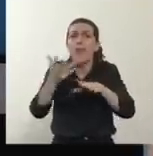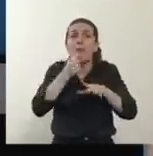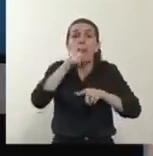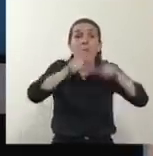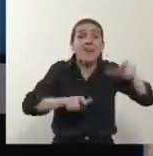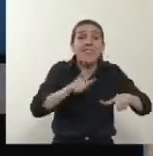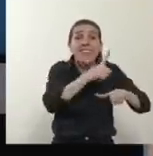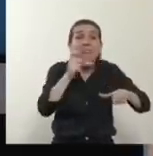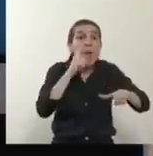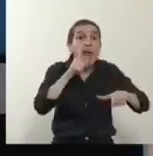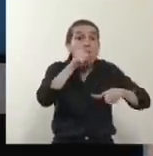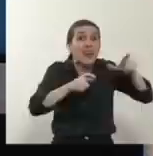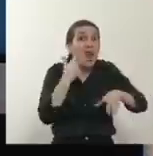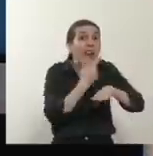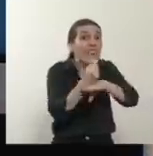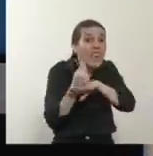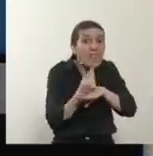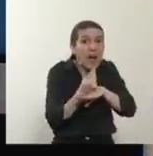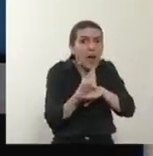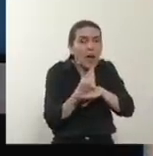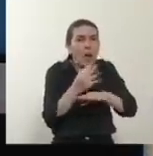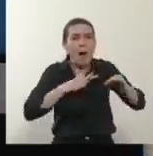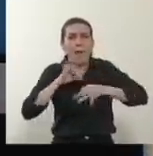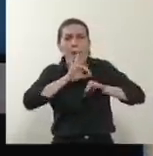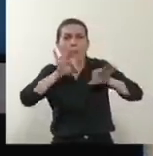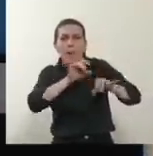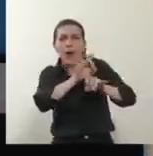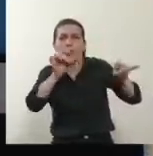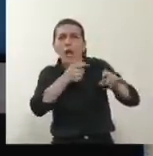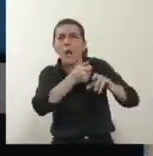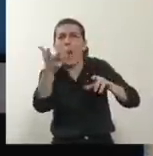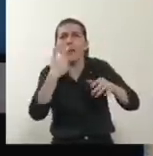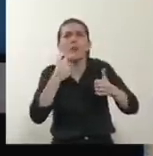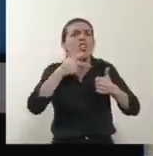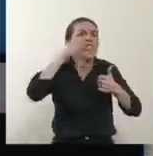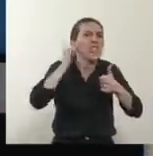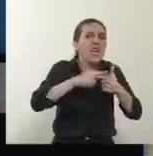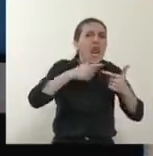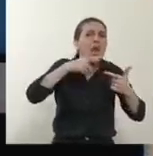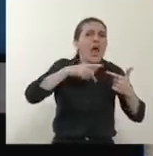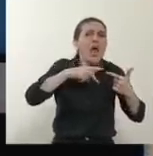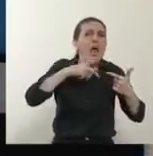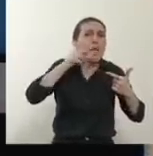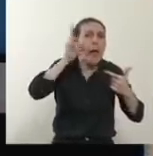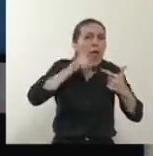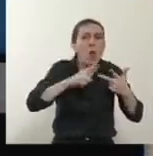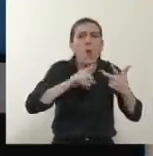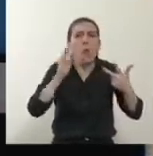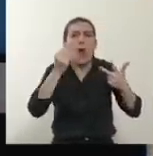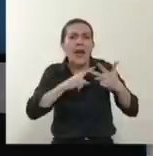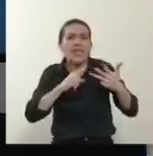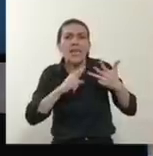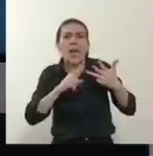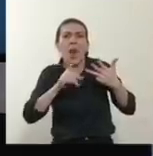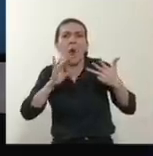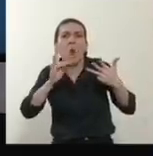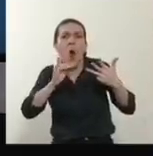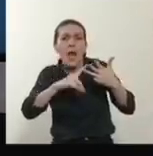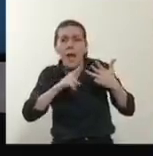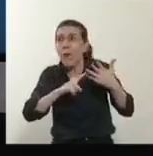habitantes. Acá tienen el crecimiento de todos los países, Chile, Perú, Brasil, Bolivia, esto es Argentina.